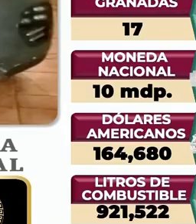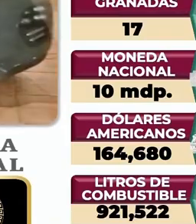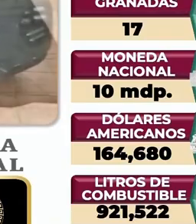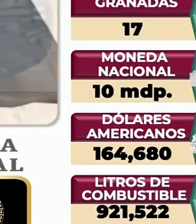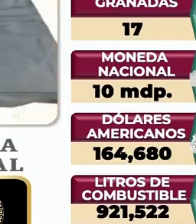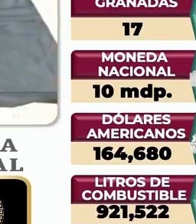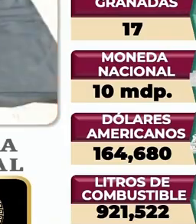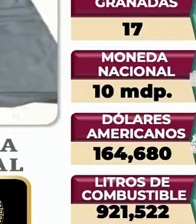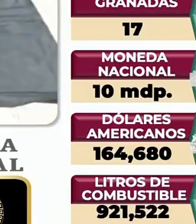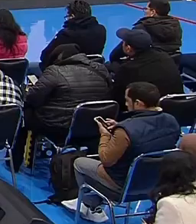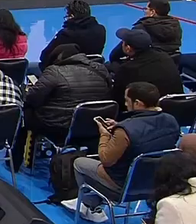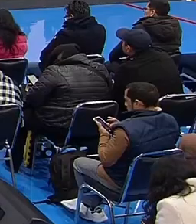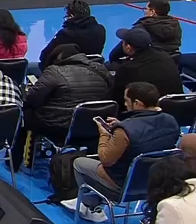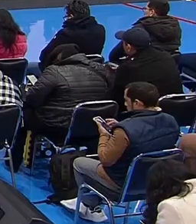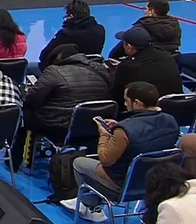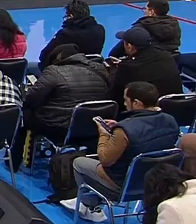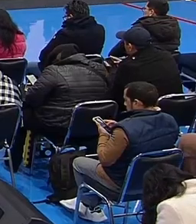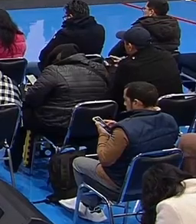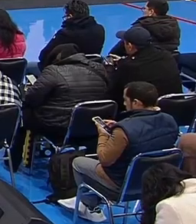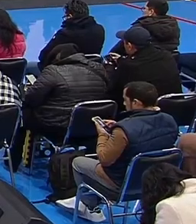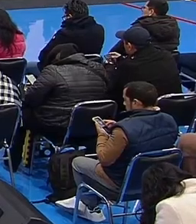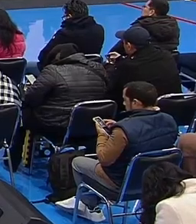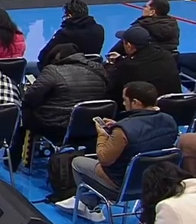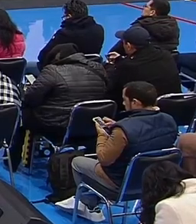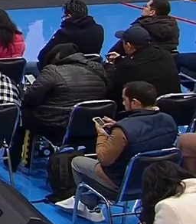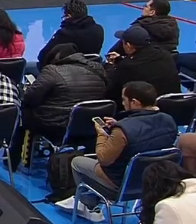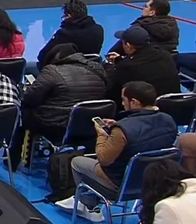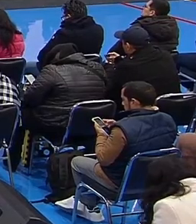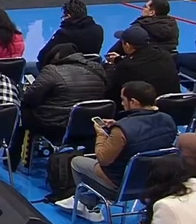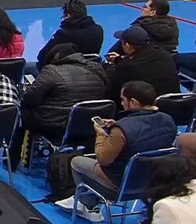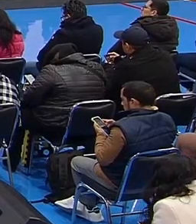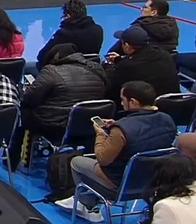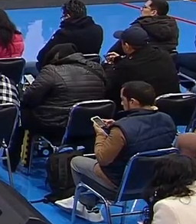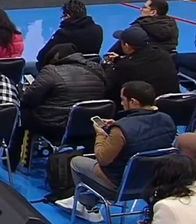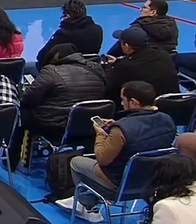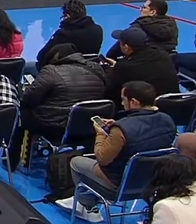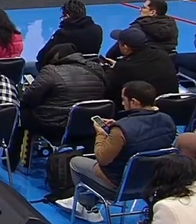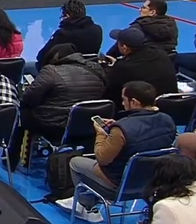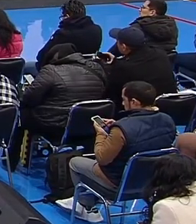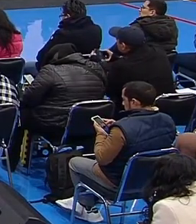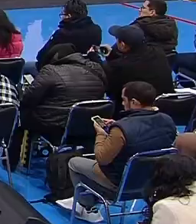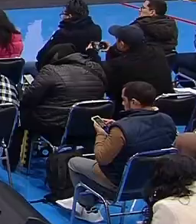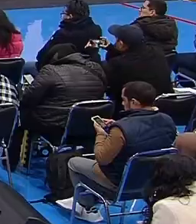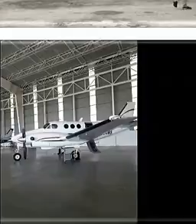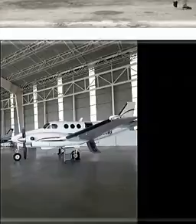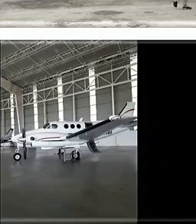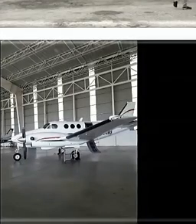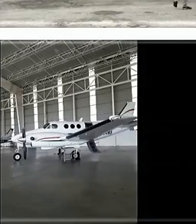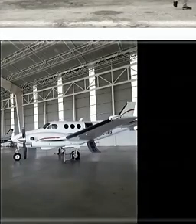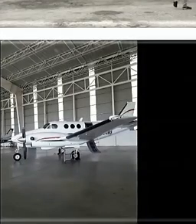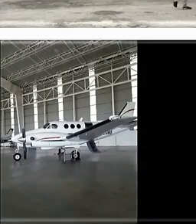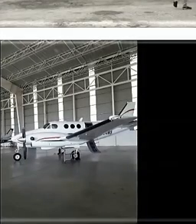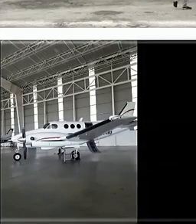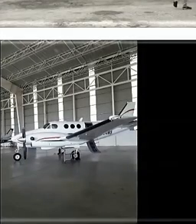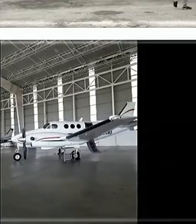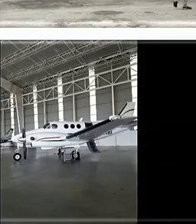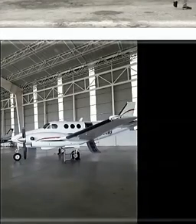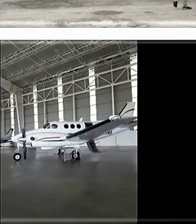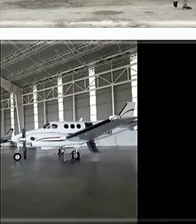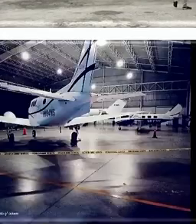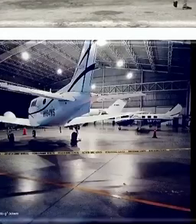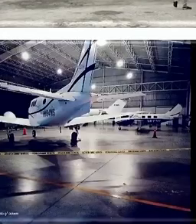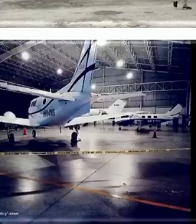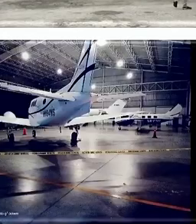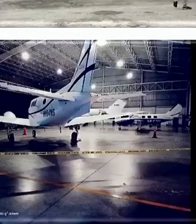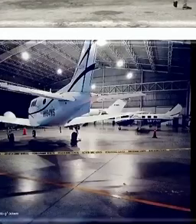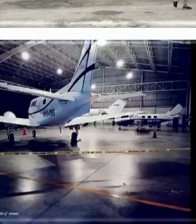En cuanto a los resultados de alertamientos aéreos y trabajos de inteligencia, en